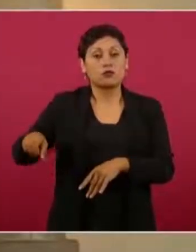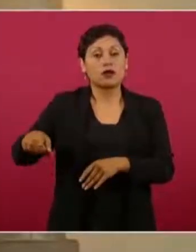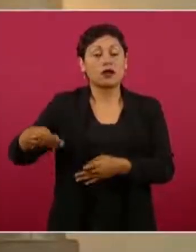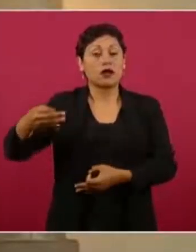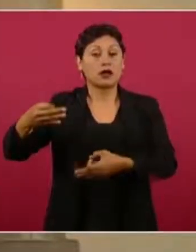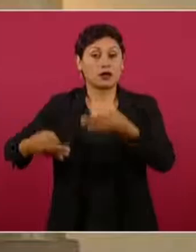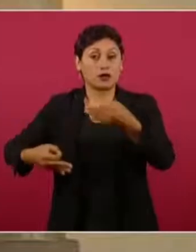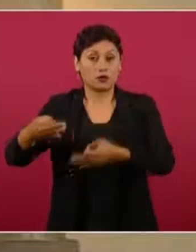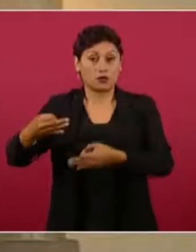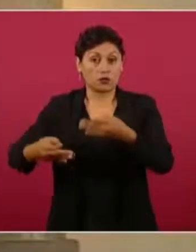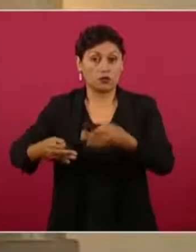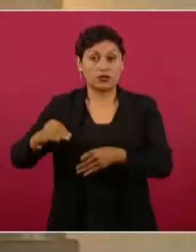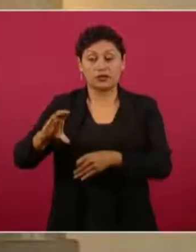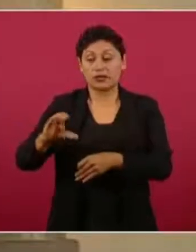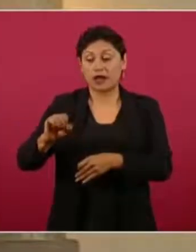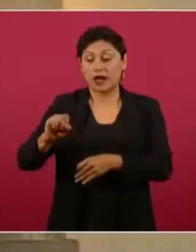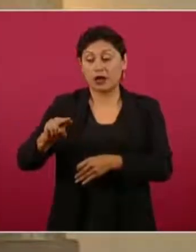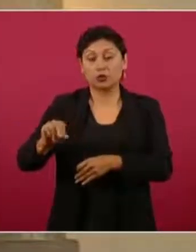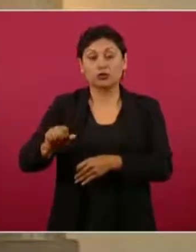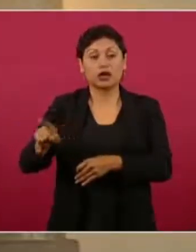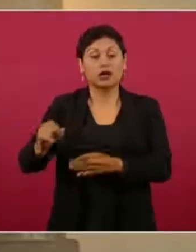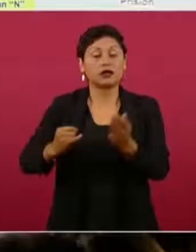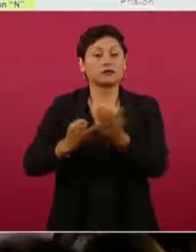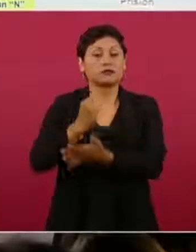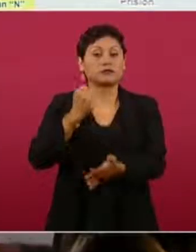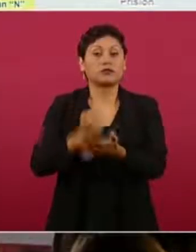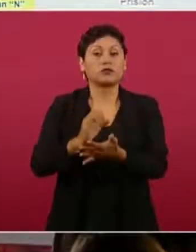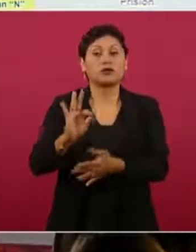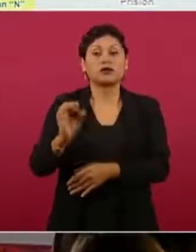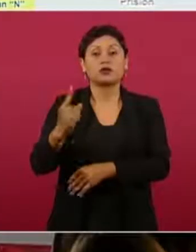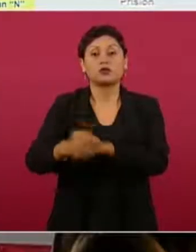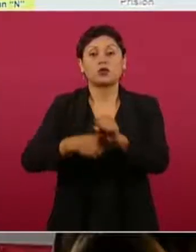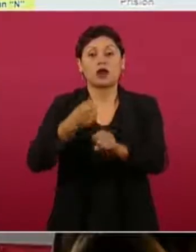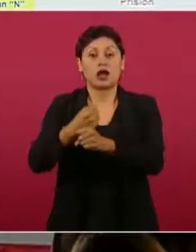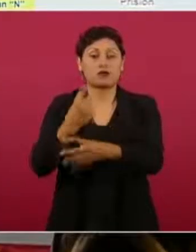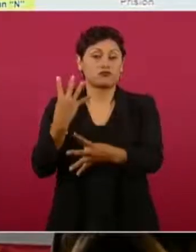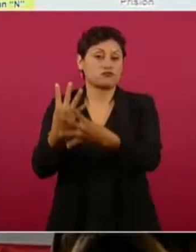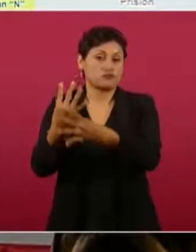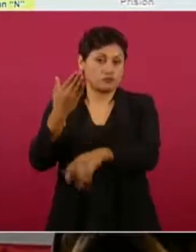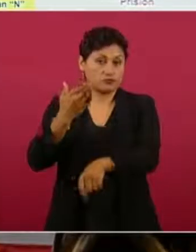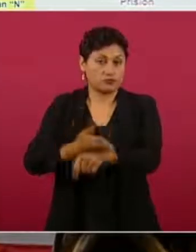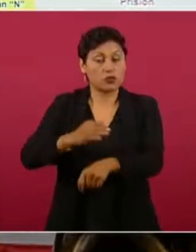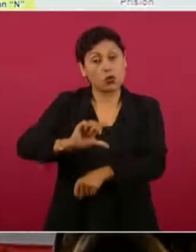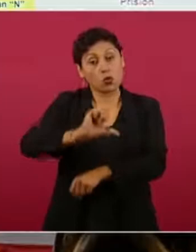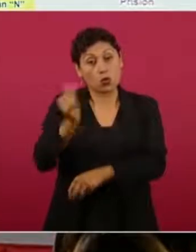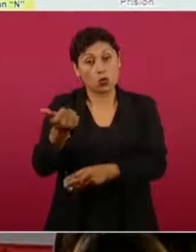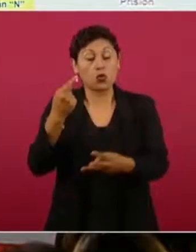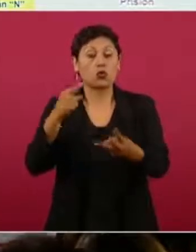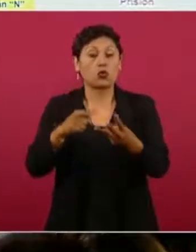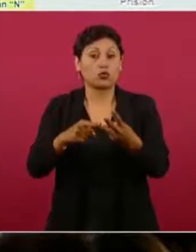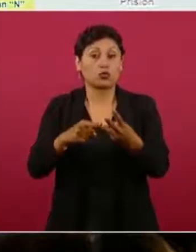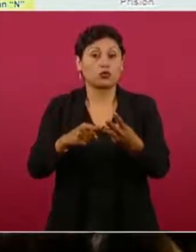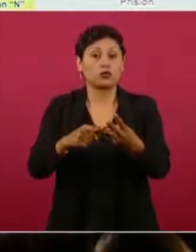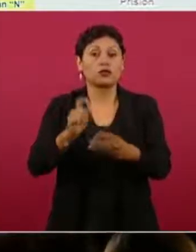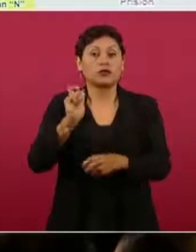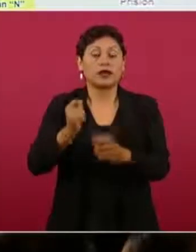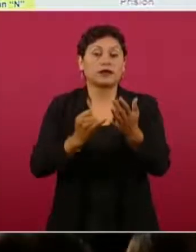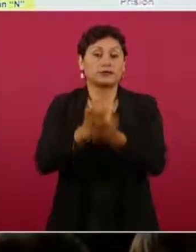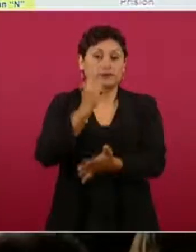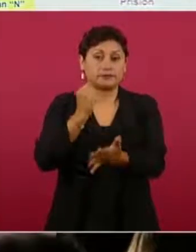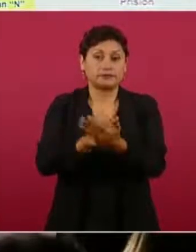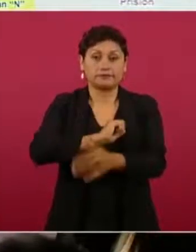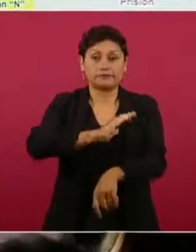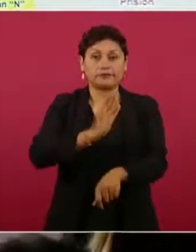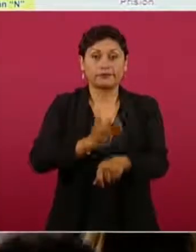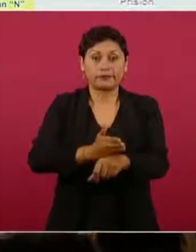causa 41 años de prisión y en otro homicidio calificado, también sentencia condenatoria